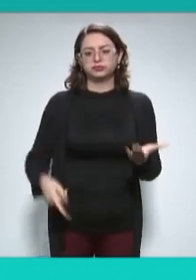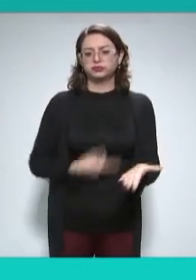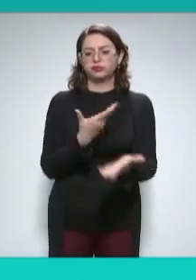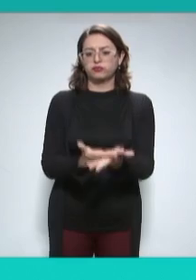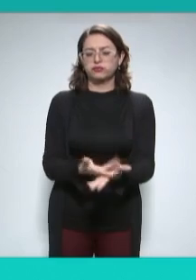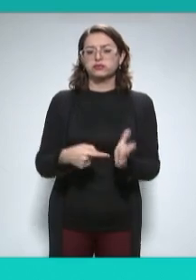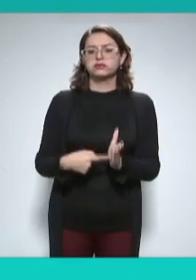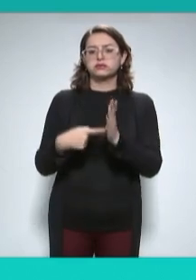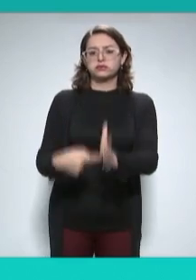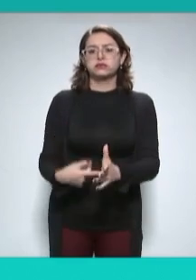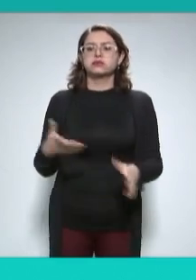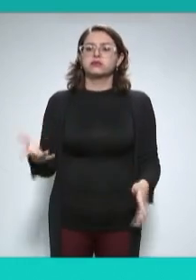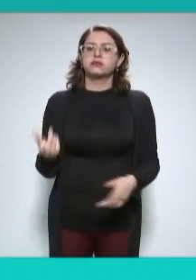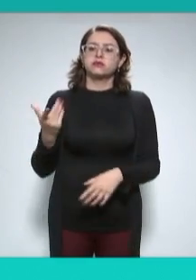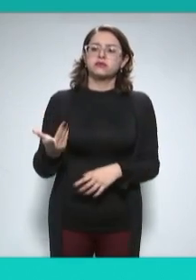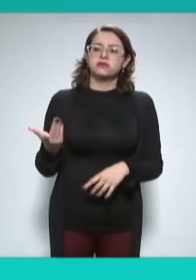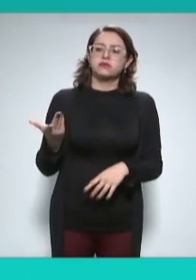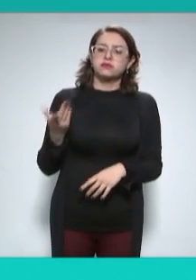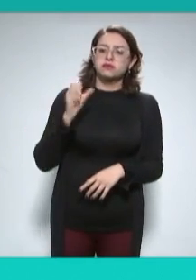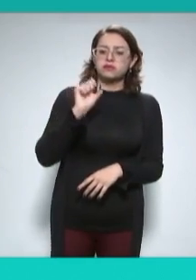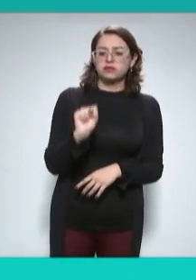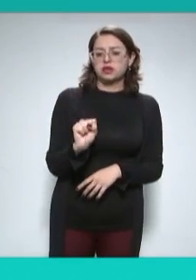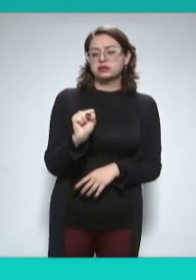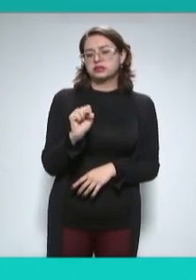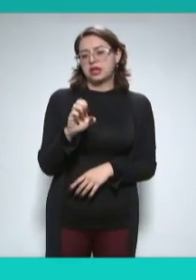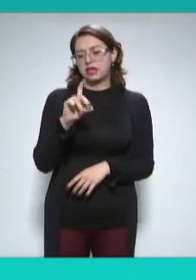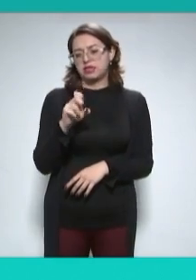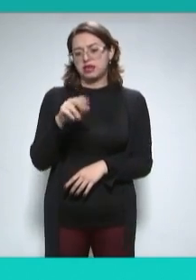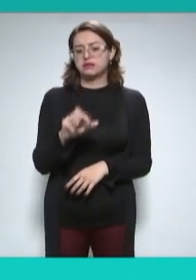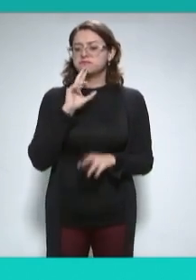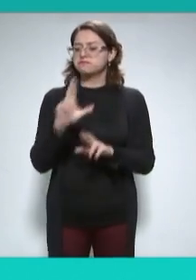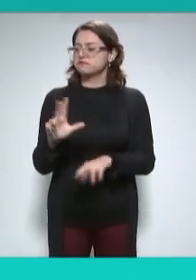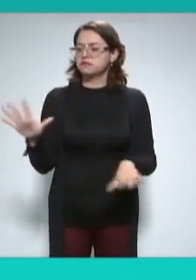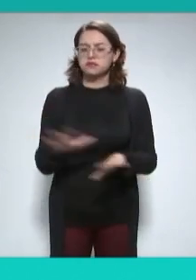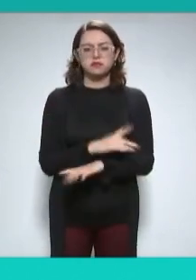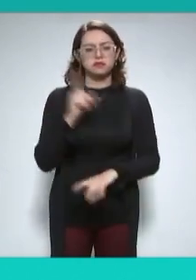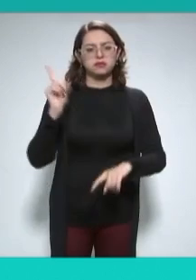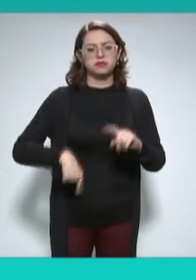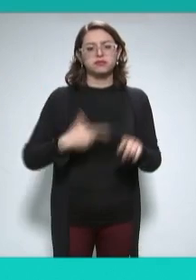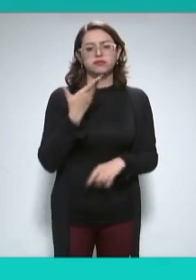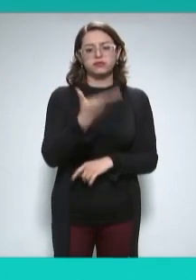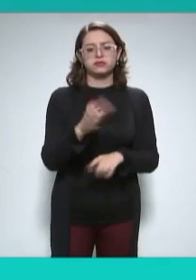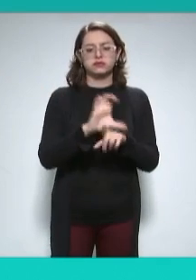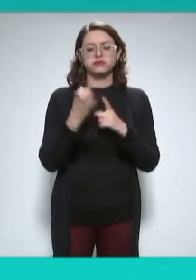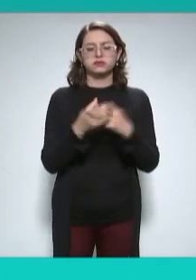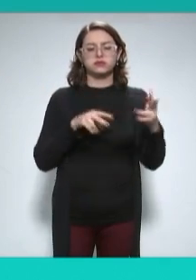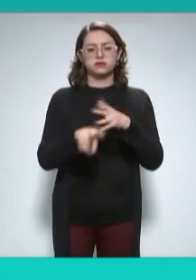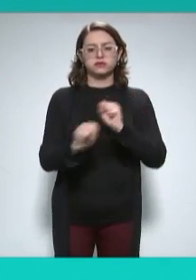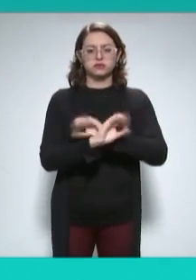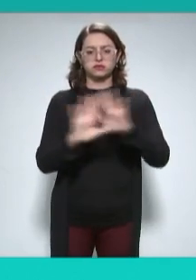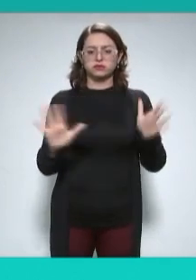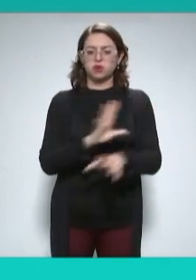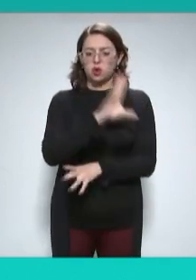Esta ponencia propone revocar la respuesta de la Secretaría de la Defensa Nacional e instruirle a emitir a través de su comité de transparencia